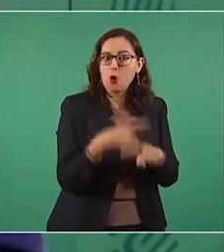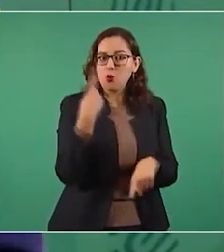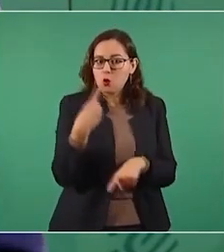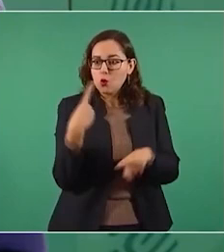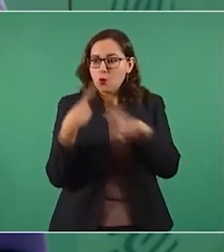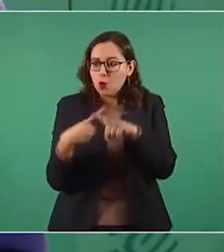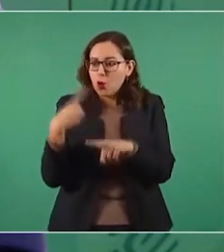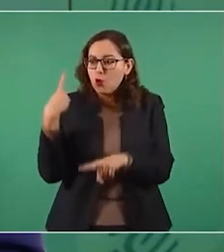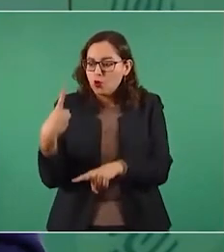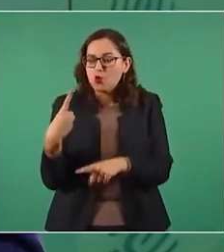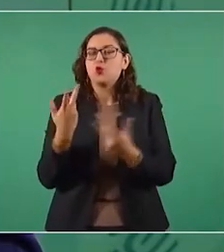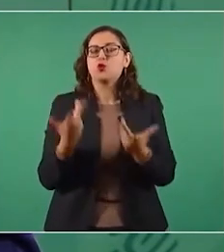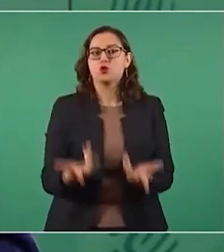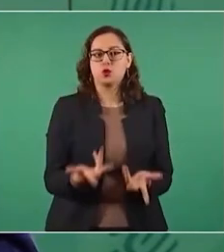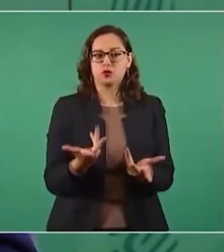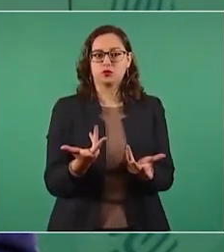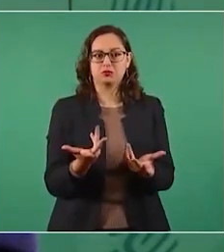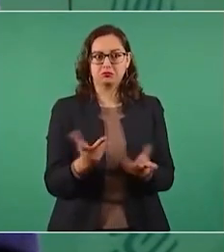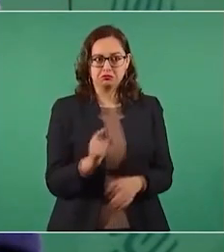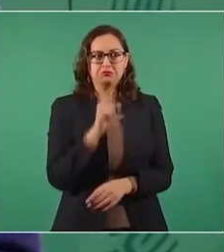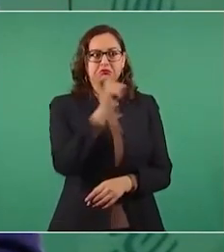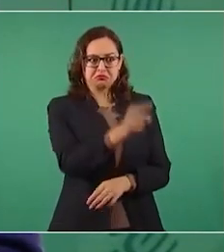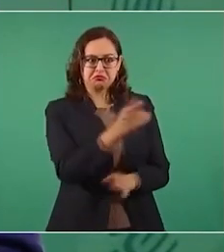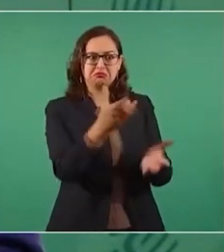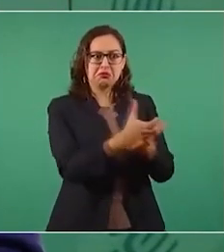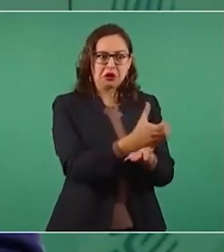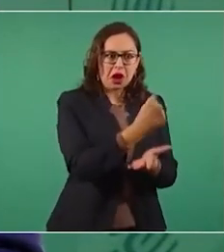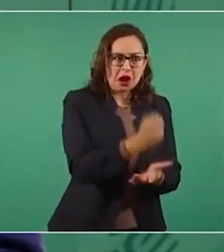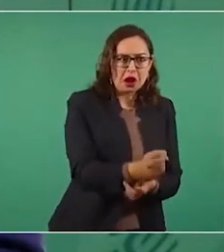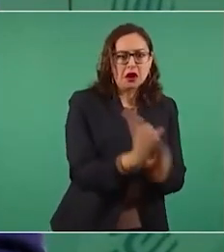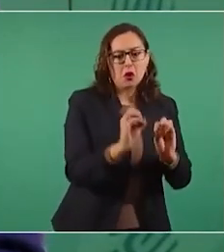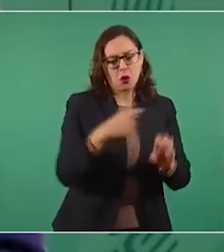y se reconoce el triunfo.